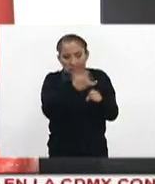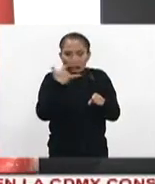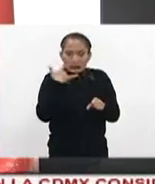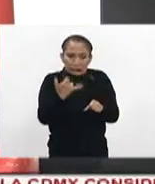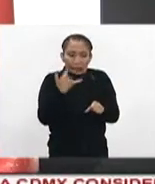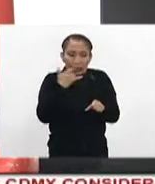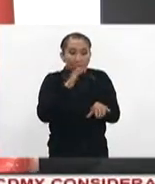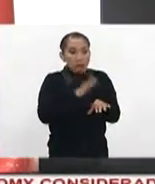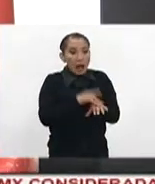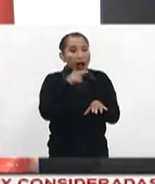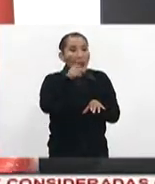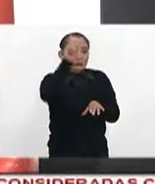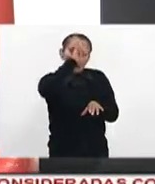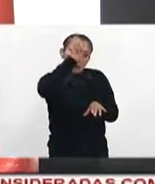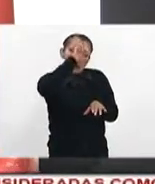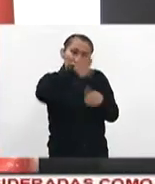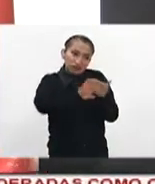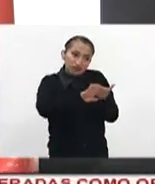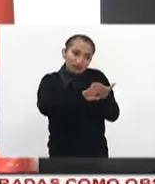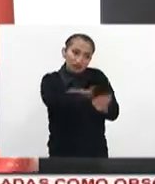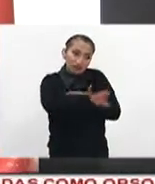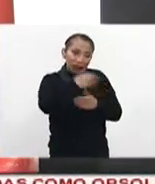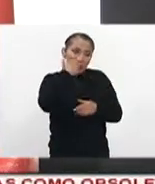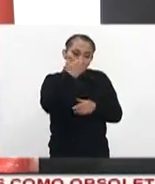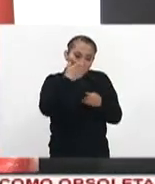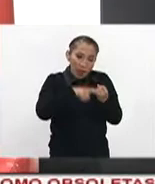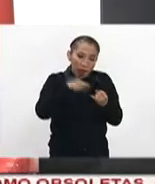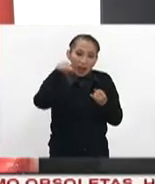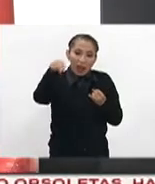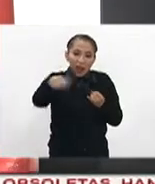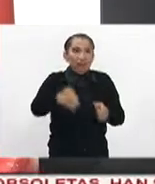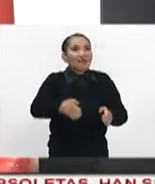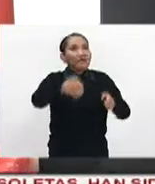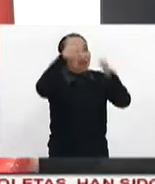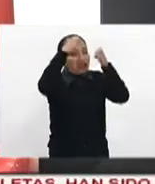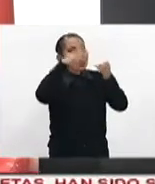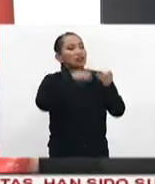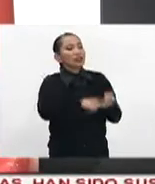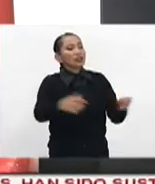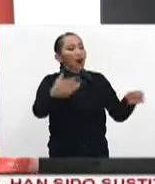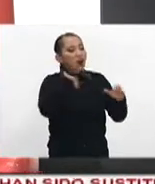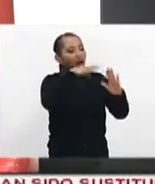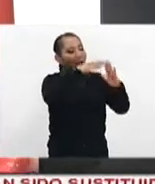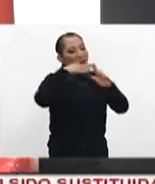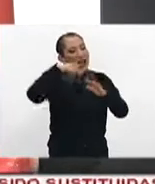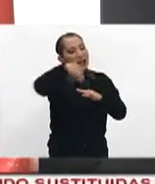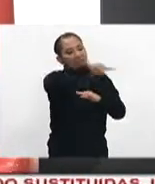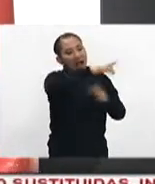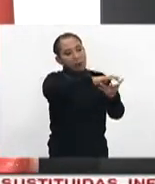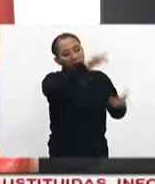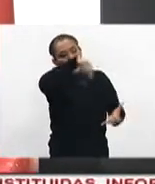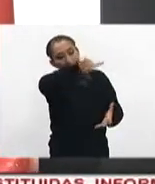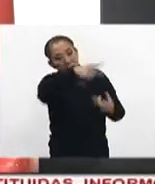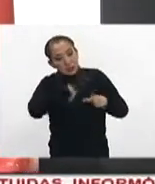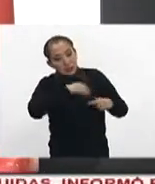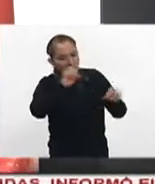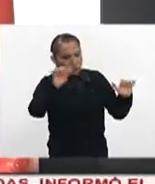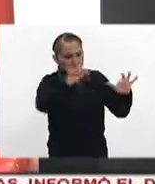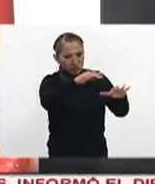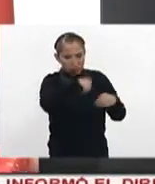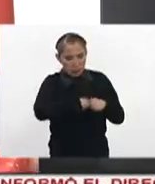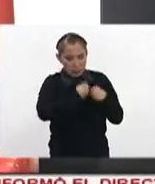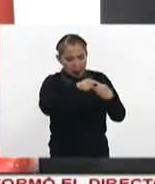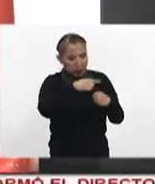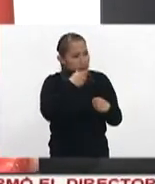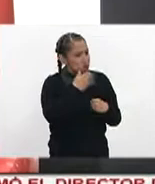fuerte, sobre todo llevando la prevención a las escuelas, a los edificios, a las subunidades habitacionales, donde tenemos una gran cantidad de gente. Y